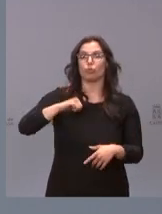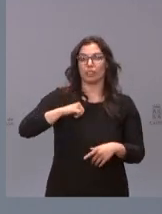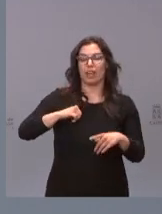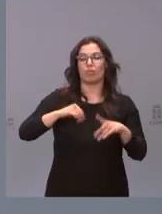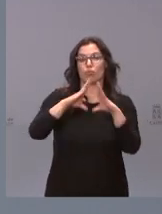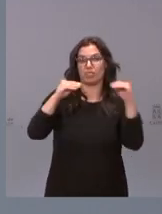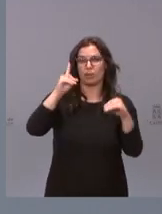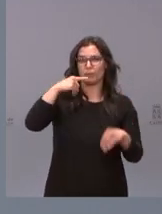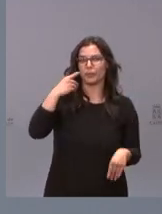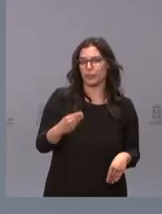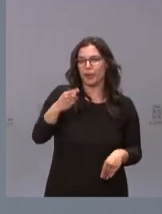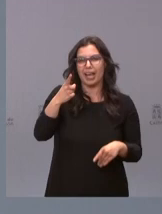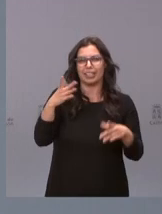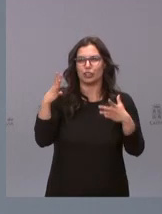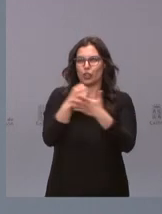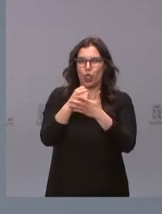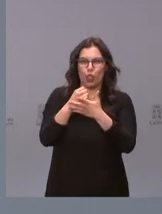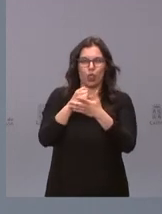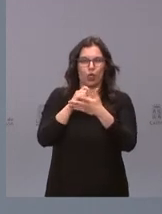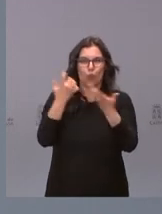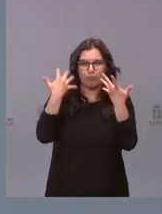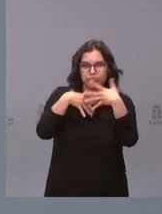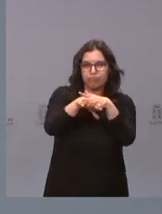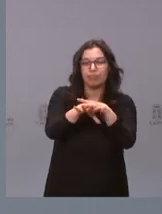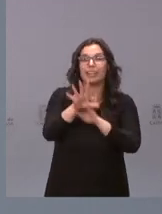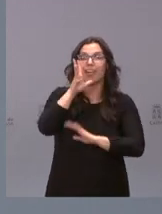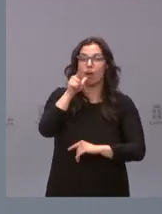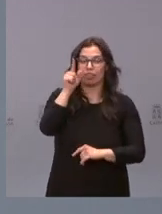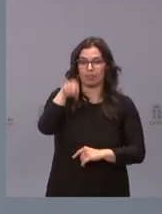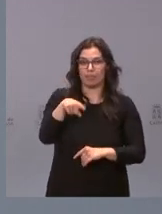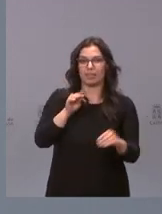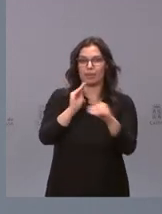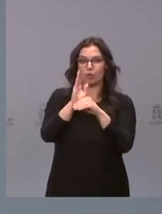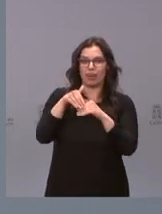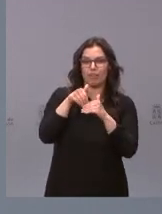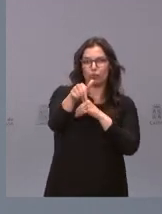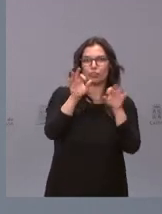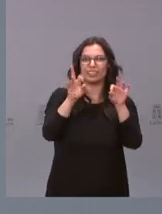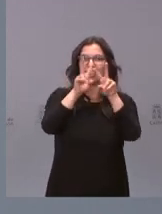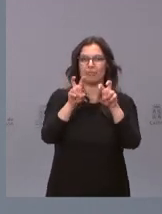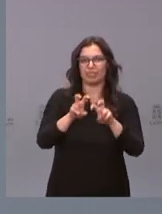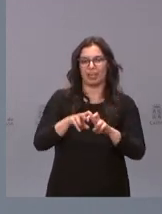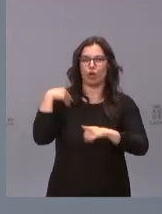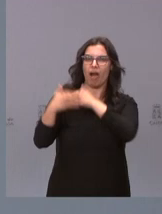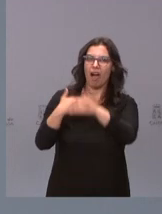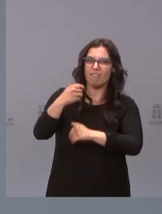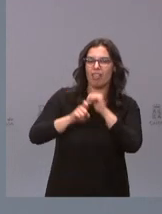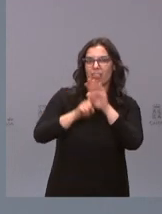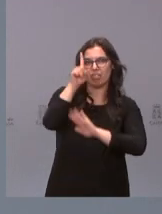donde todo ha de converger, y ahora también inversión de futuro en la investigación avanzada